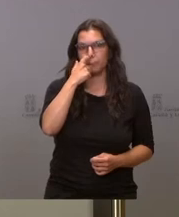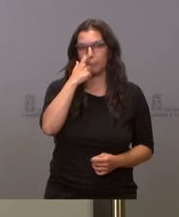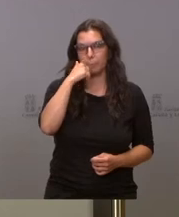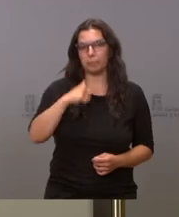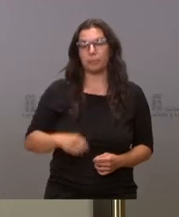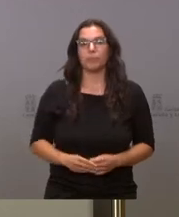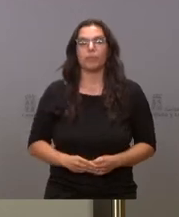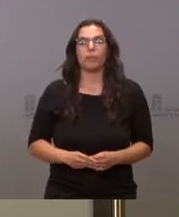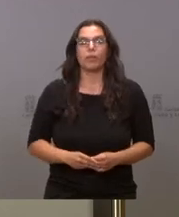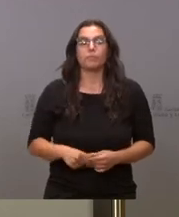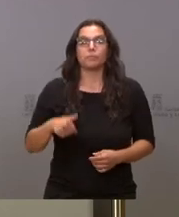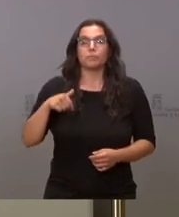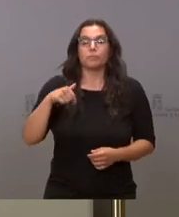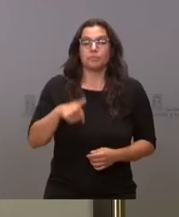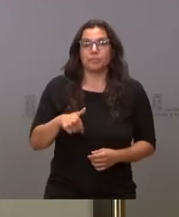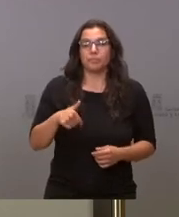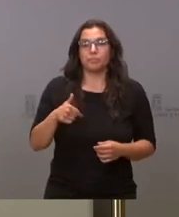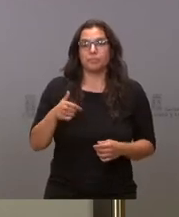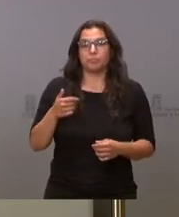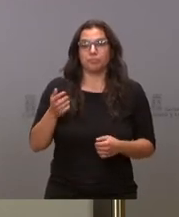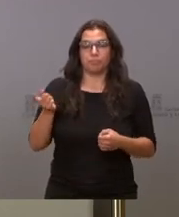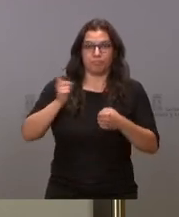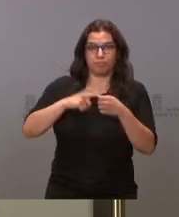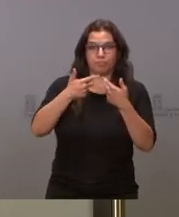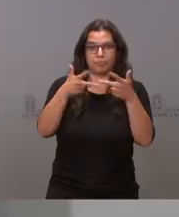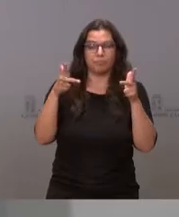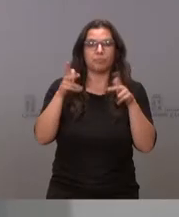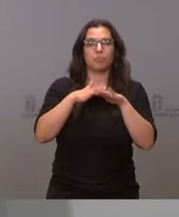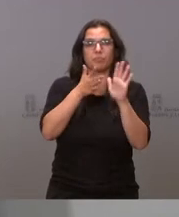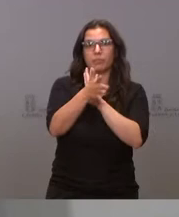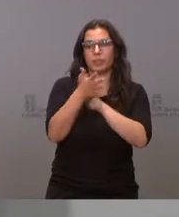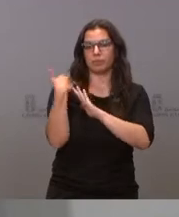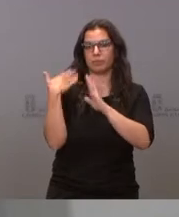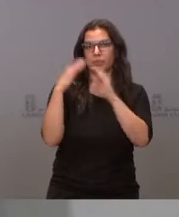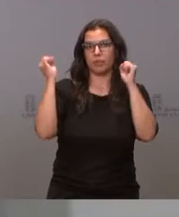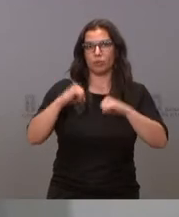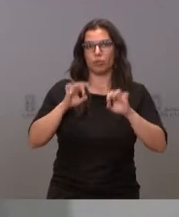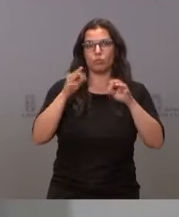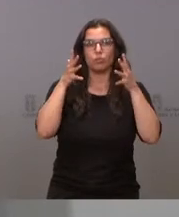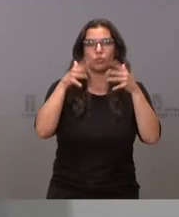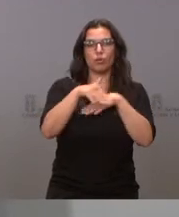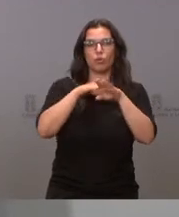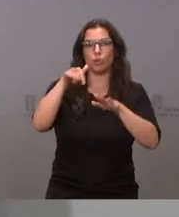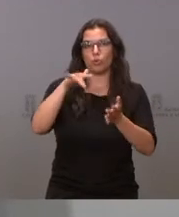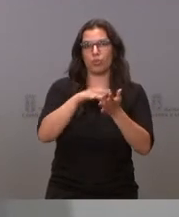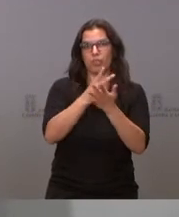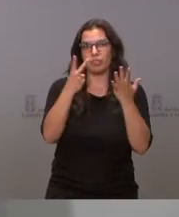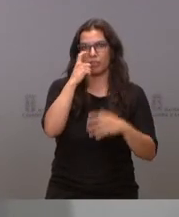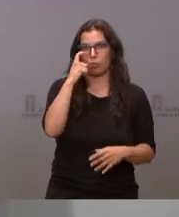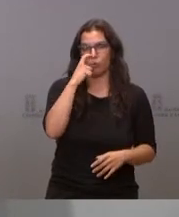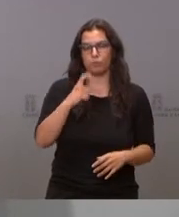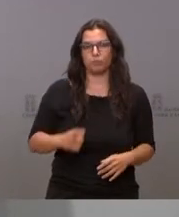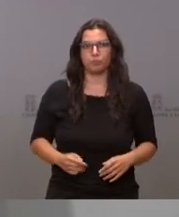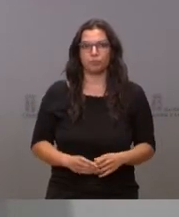Bueno, comparecemos para dar cuenta de los acuerdos del Consejo de Gobierno el día de hoy, 17 de junio.